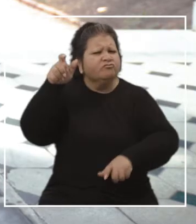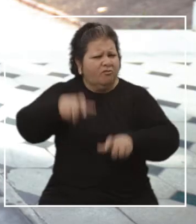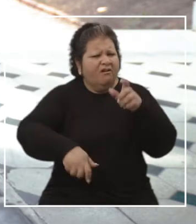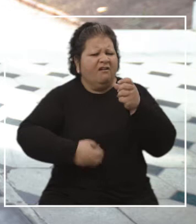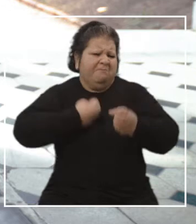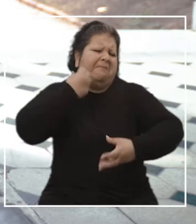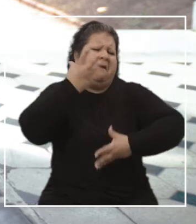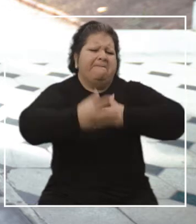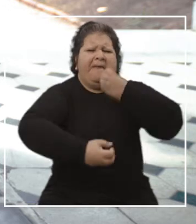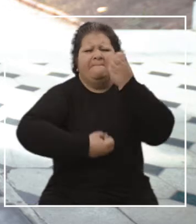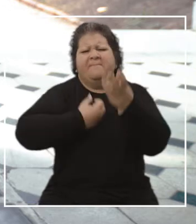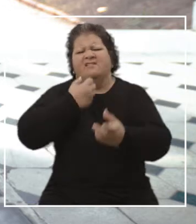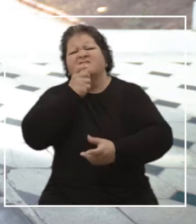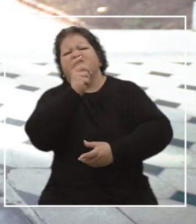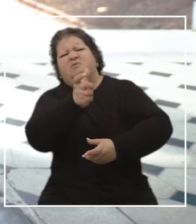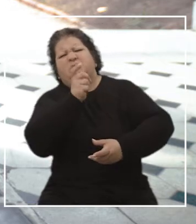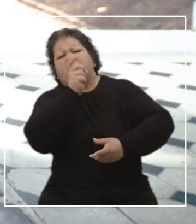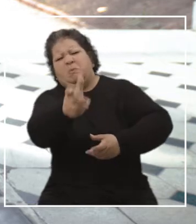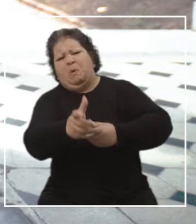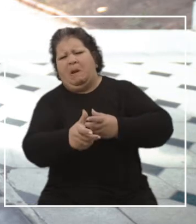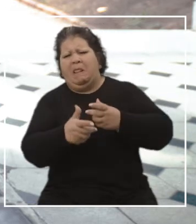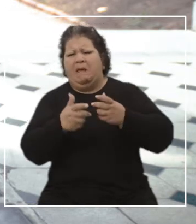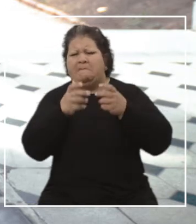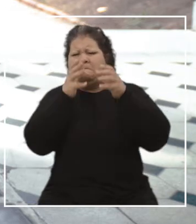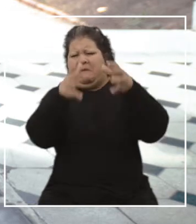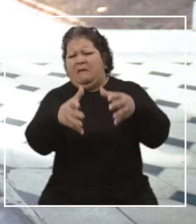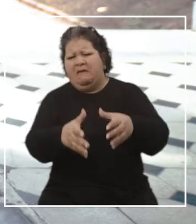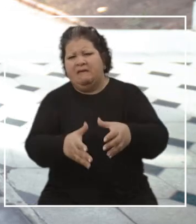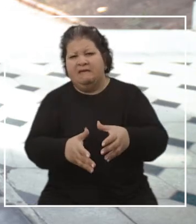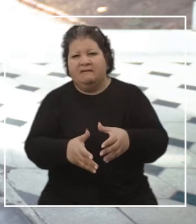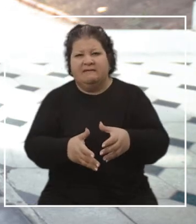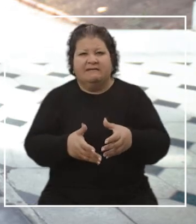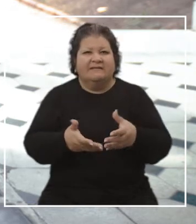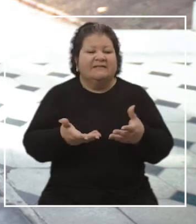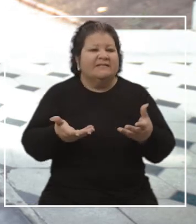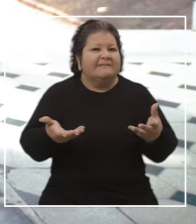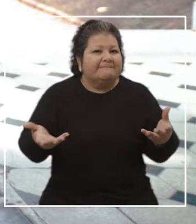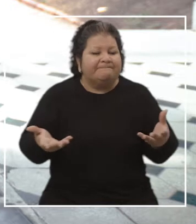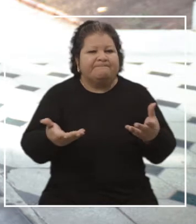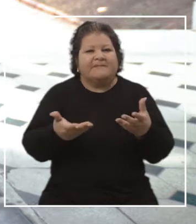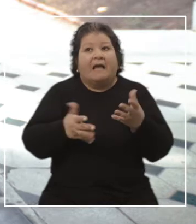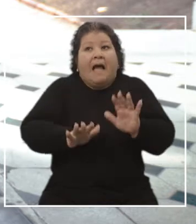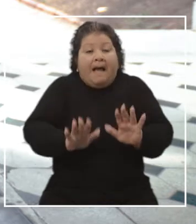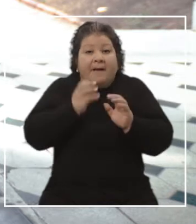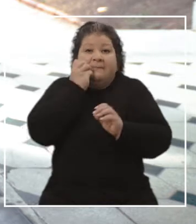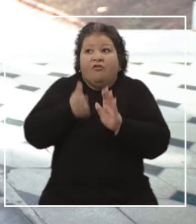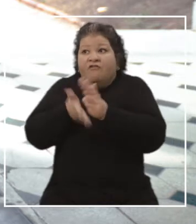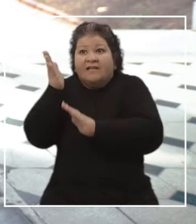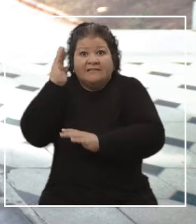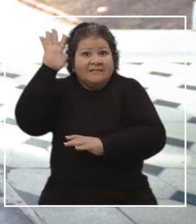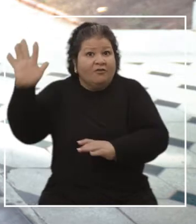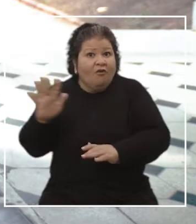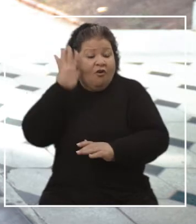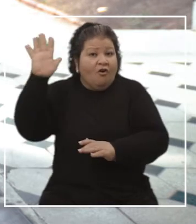en las redes sociales, yo qué sé, de repente precisaría ir a un